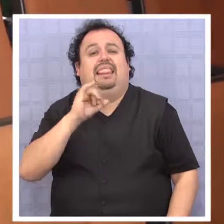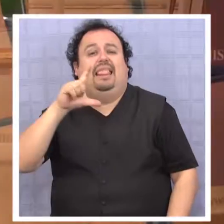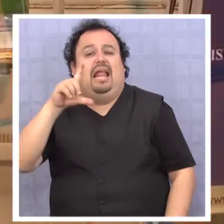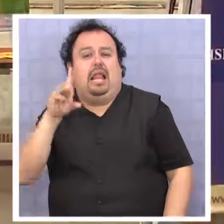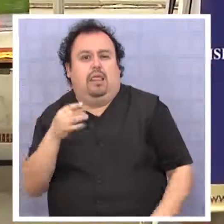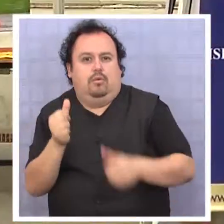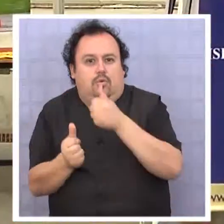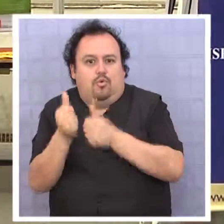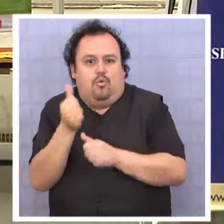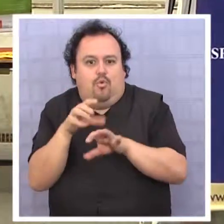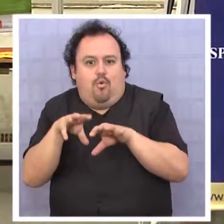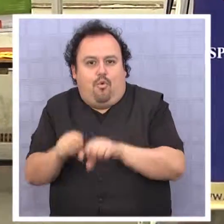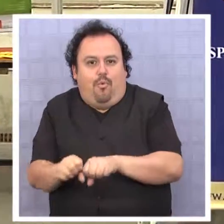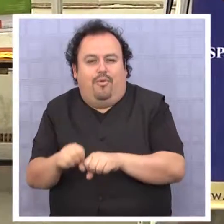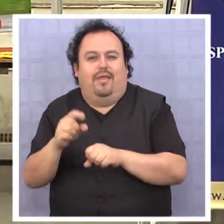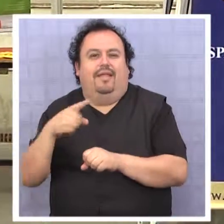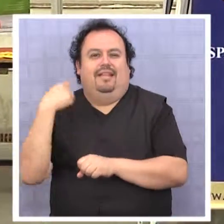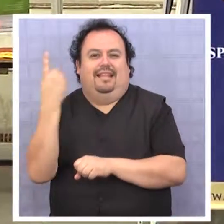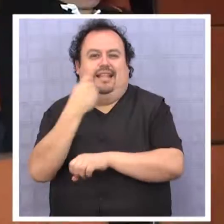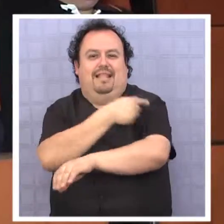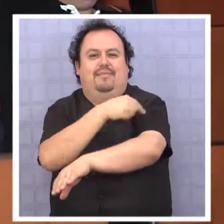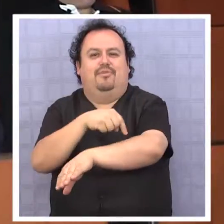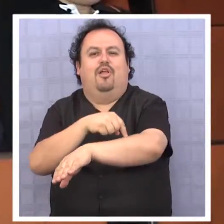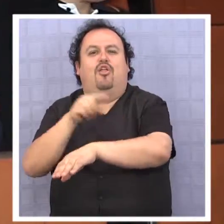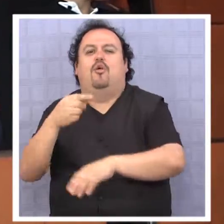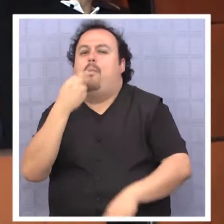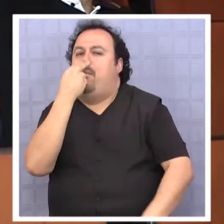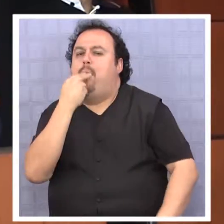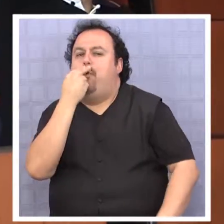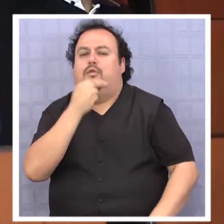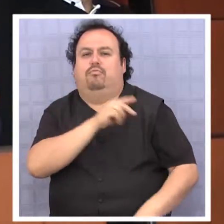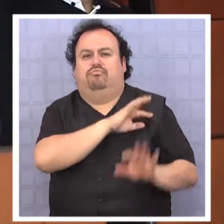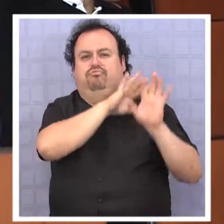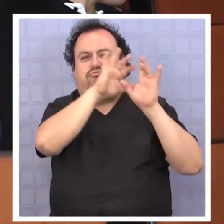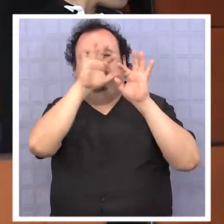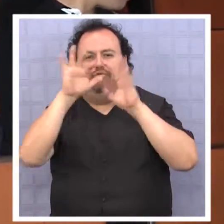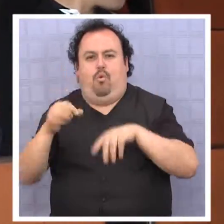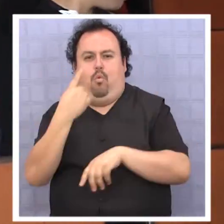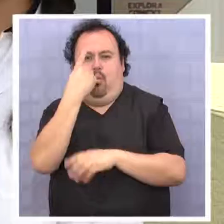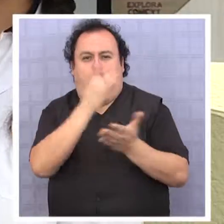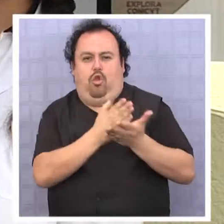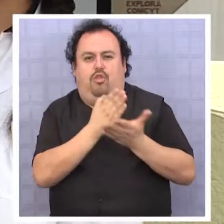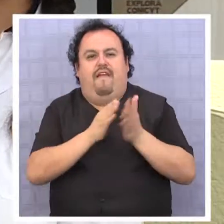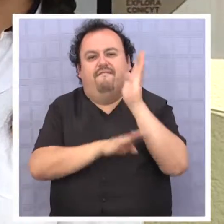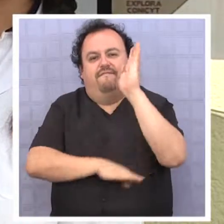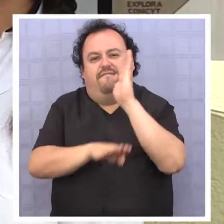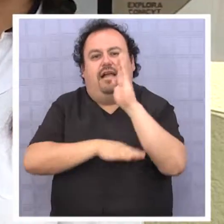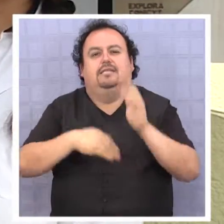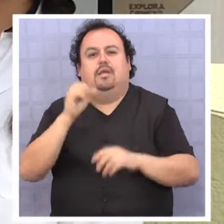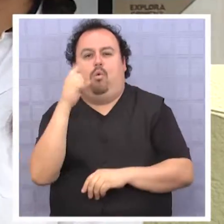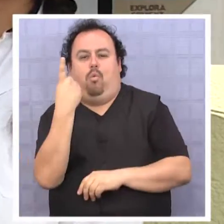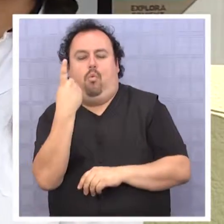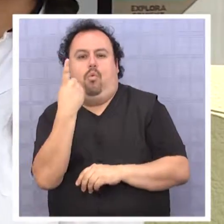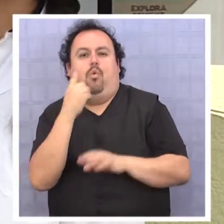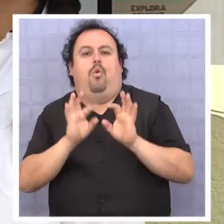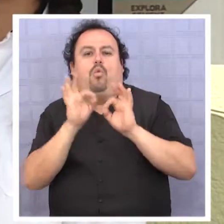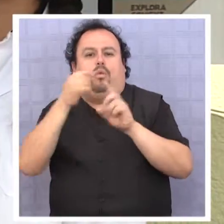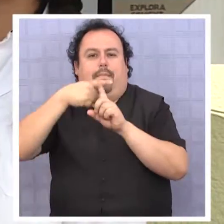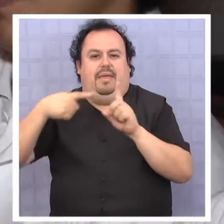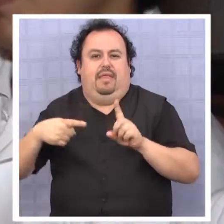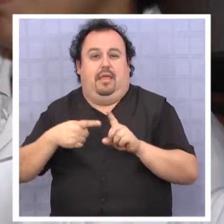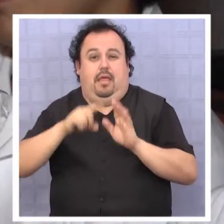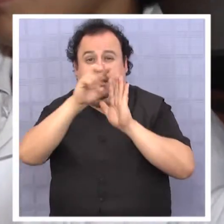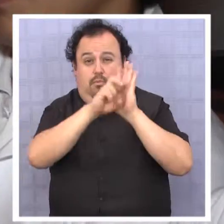ganar un cupo al evento nacional de Puerto Montt, al que asisten un colegio básico y uno de educación media. El proyecto